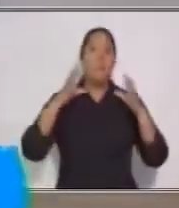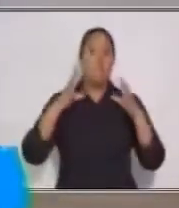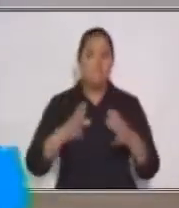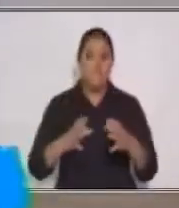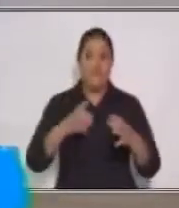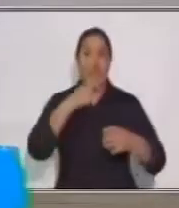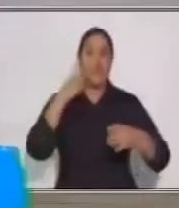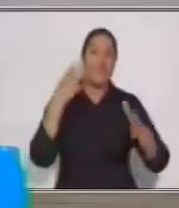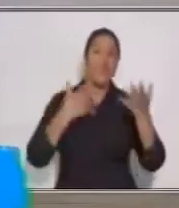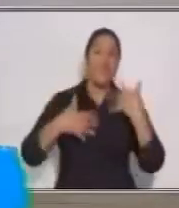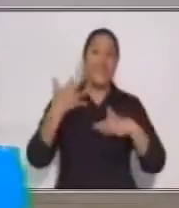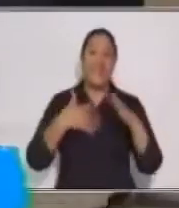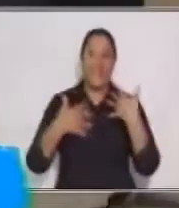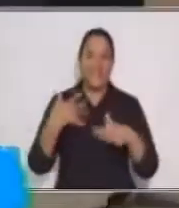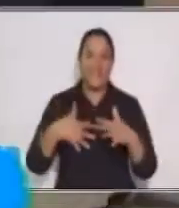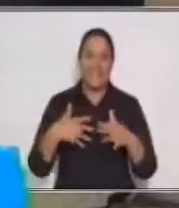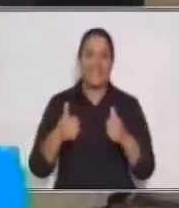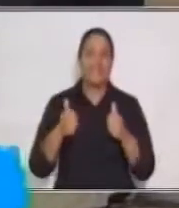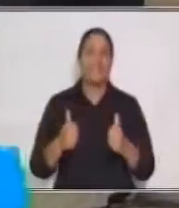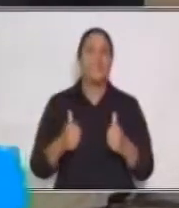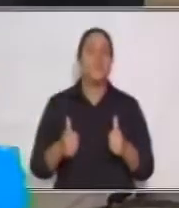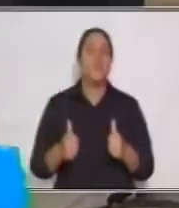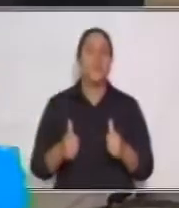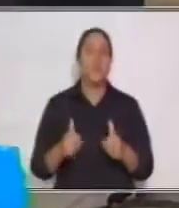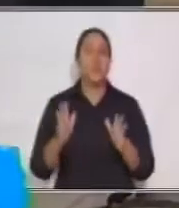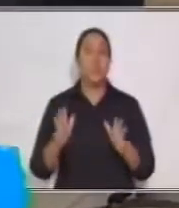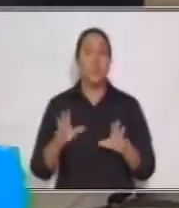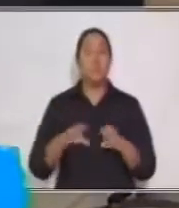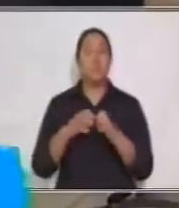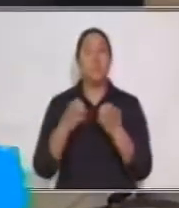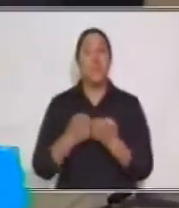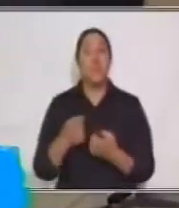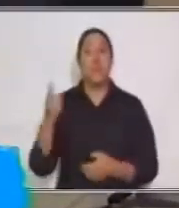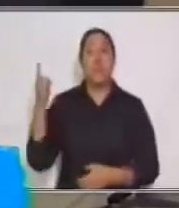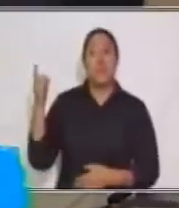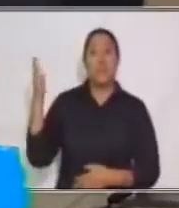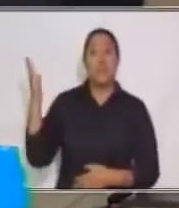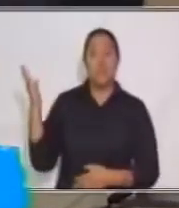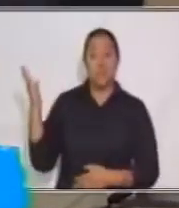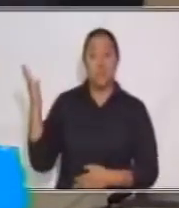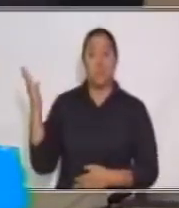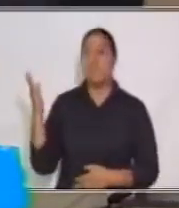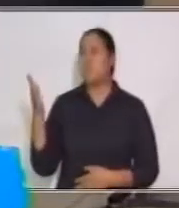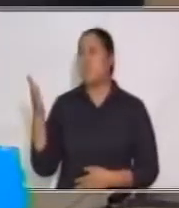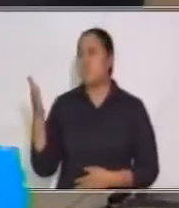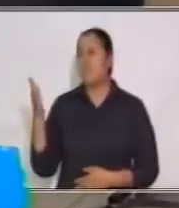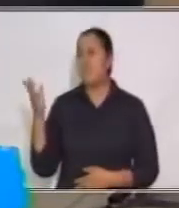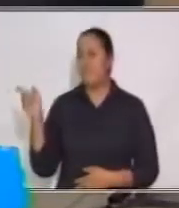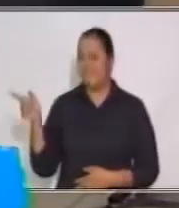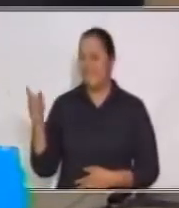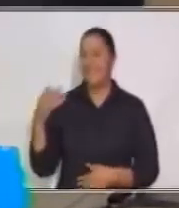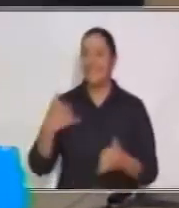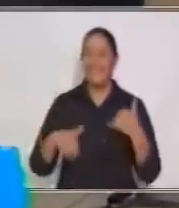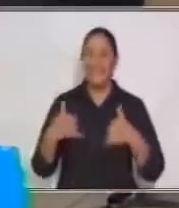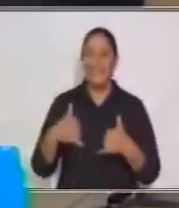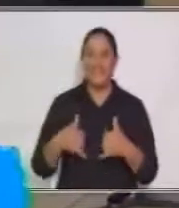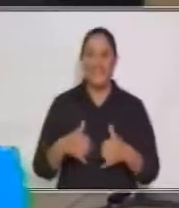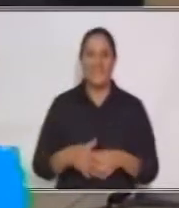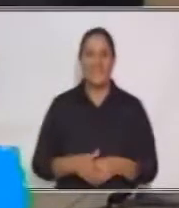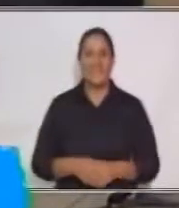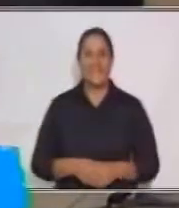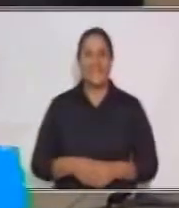de colores. Muy bien. Entonces, sobre él es nuestro cuento. ¿Qué les parece entonces si